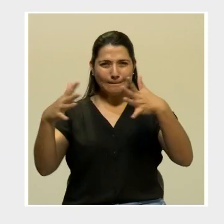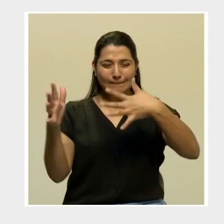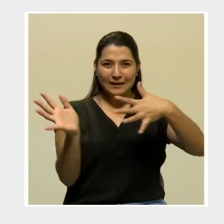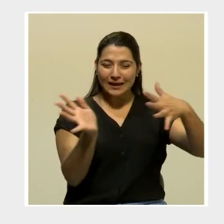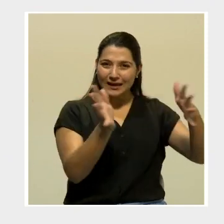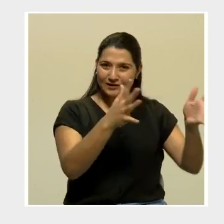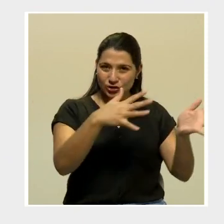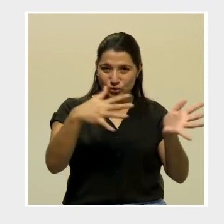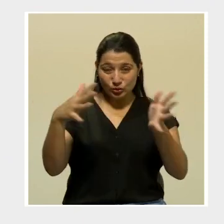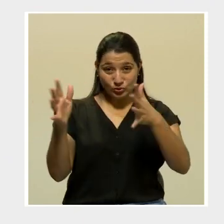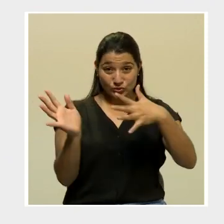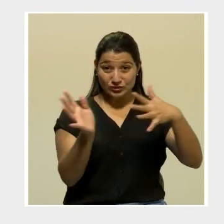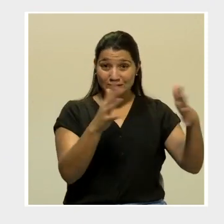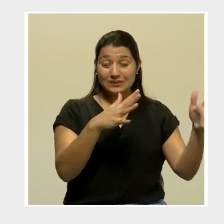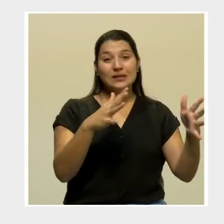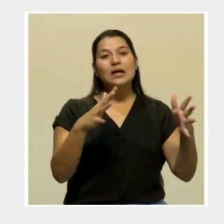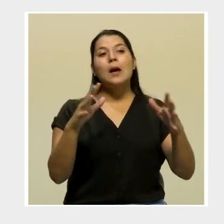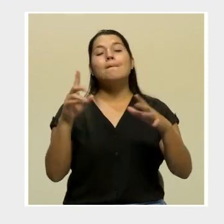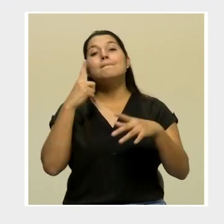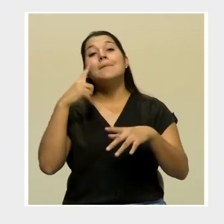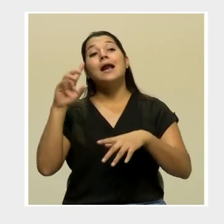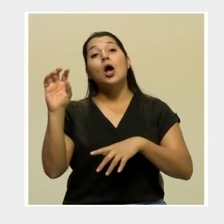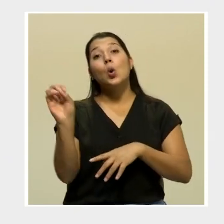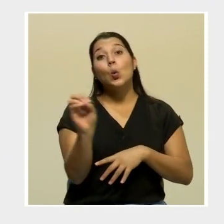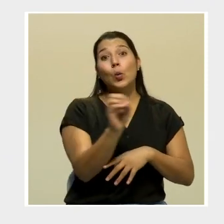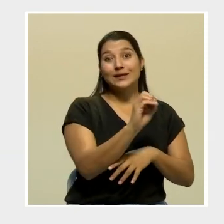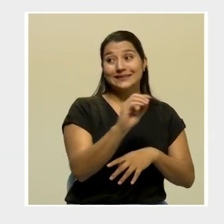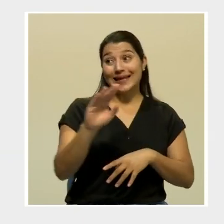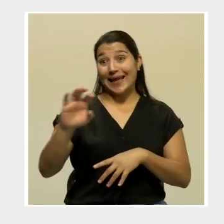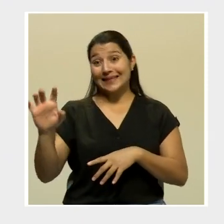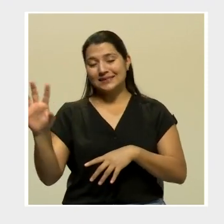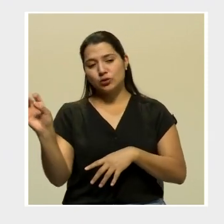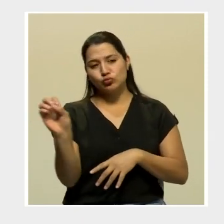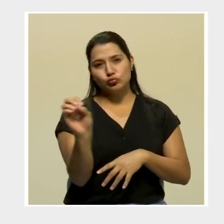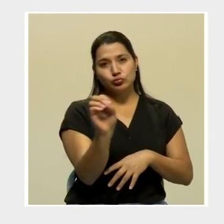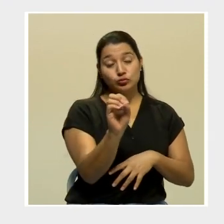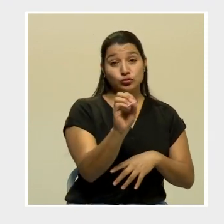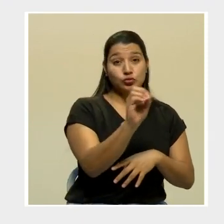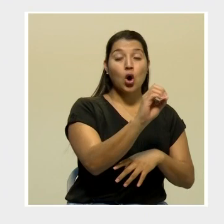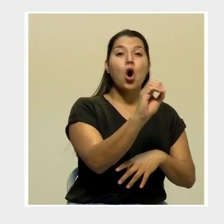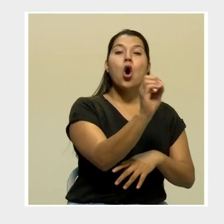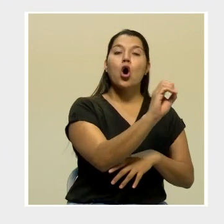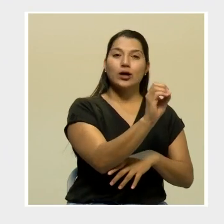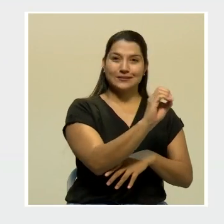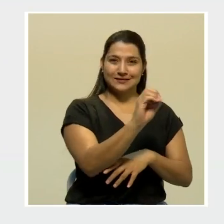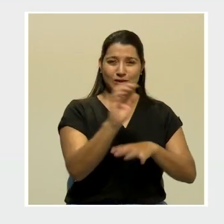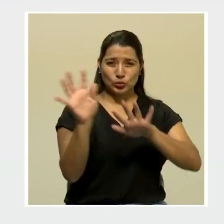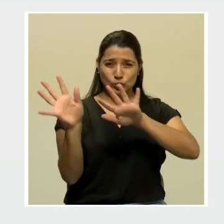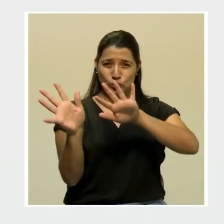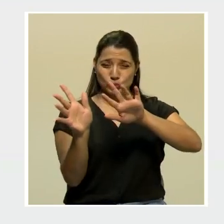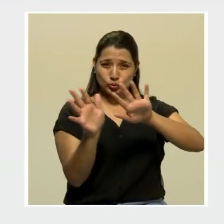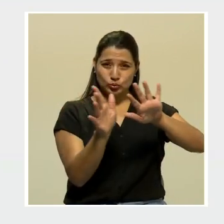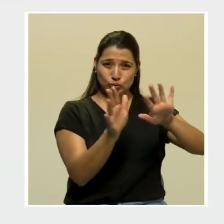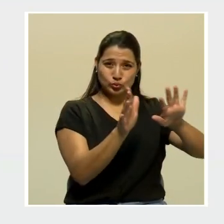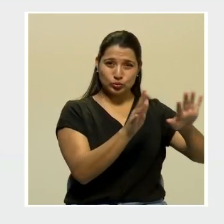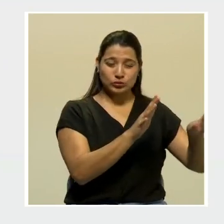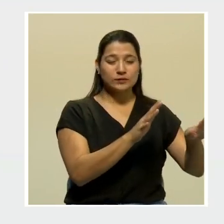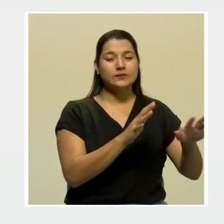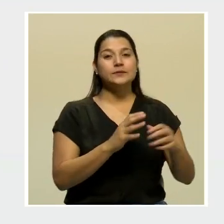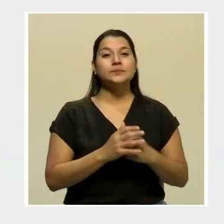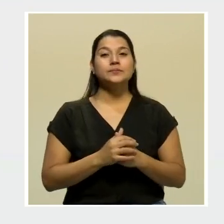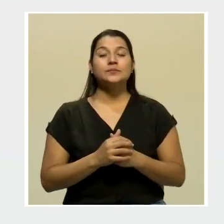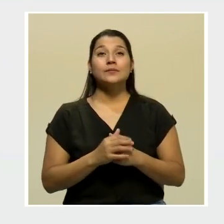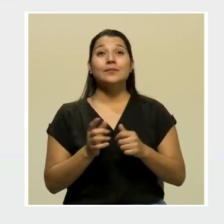oeste, o sea que transportan masa del este al oeste. En este caso el polvo del Sahara se desplaza de acuerdo a esta masa,